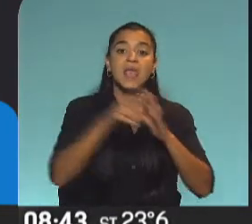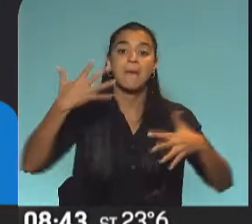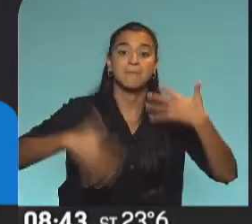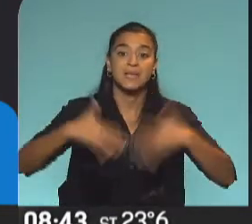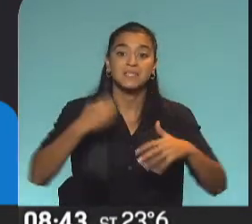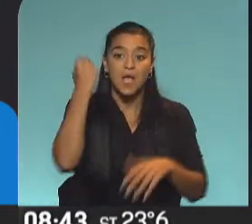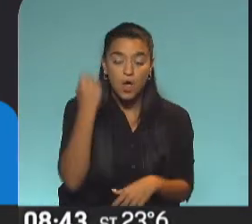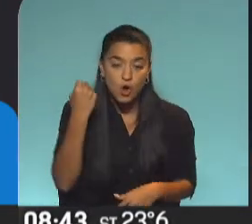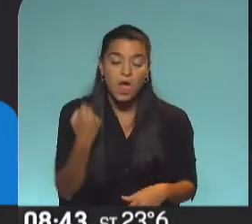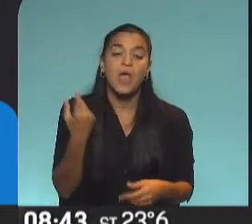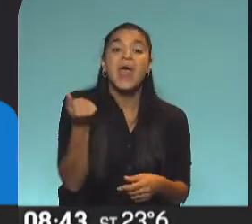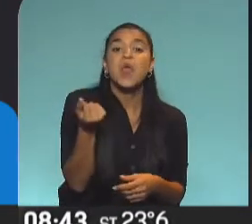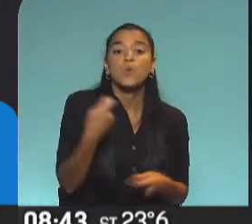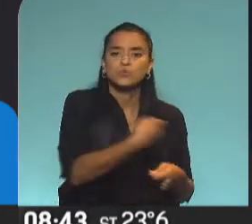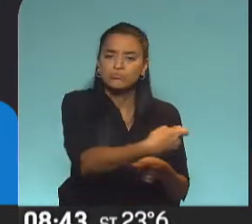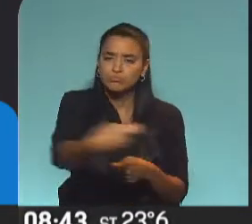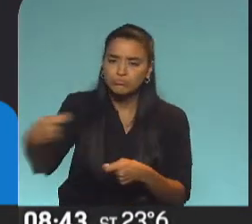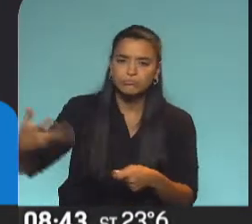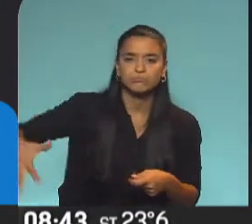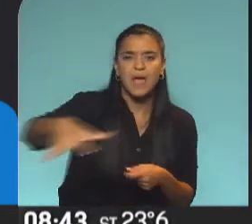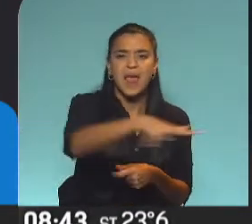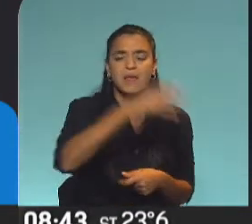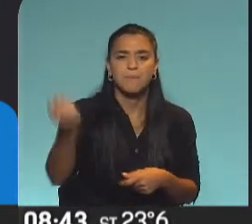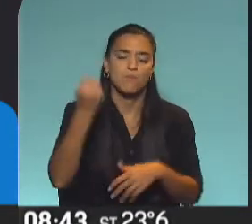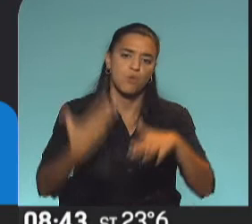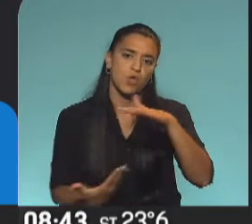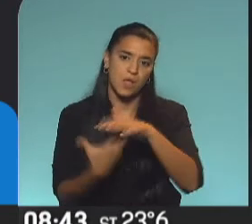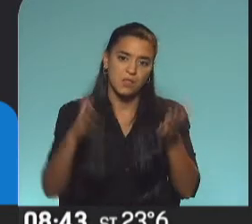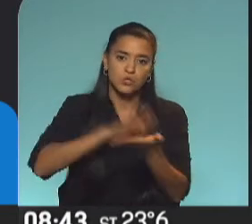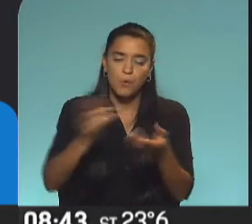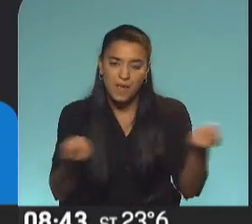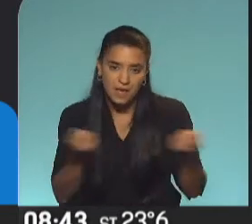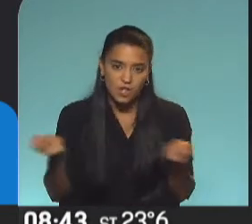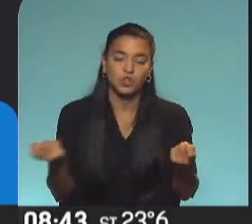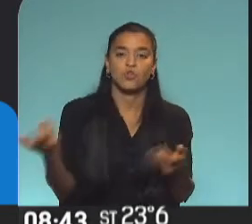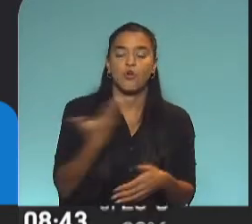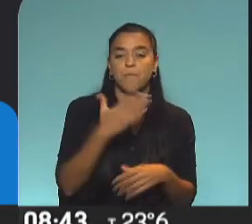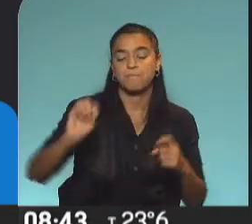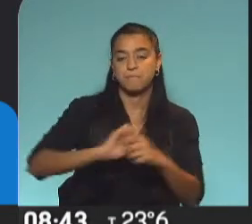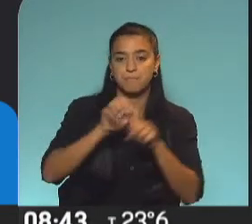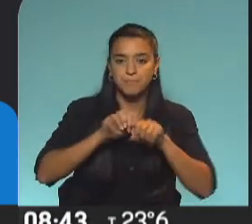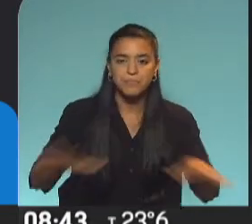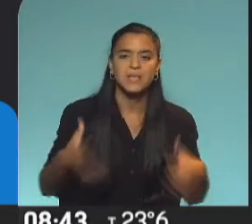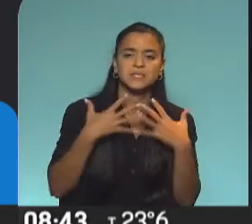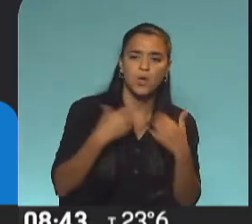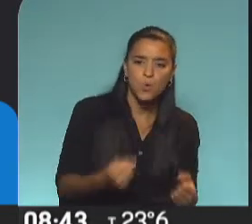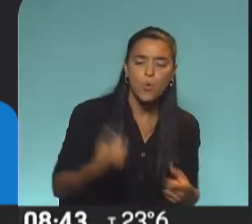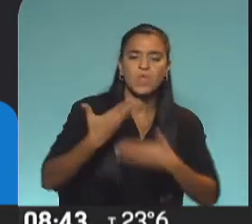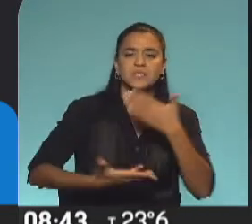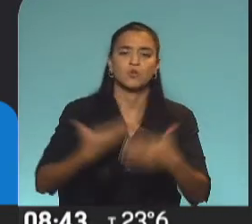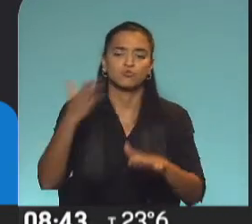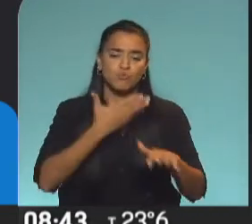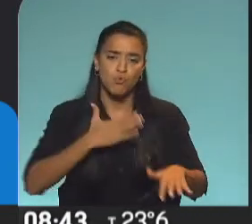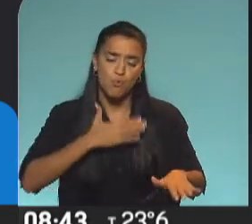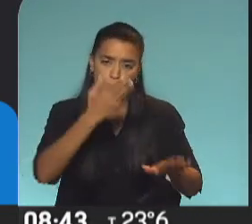destinamos recursos a las áreas esenciales en la gestión de la pandemia. Salud, desarrollo humano, seguridad y